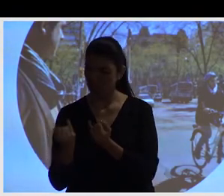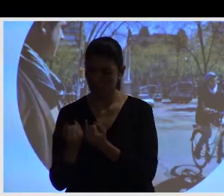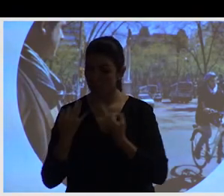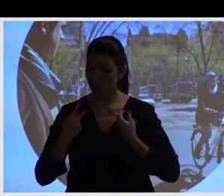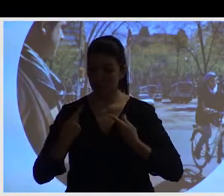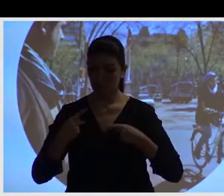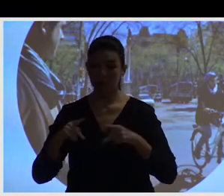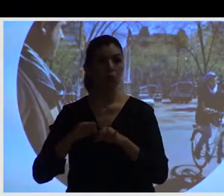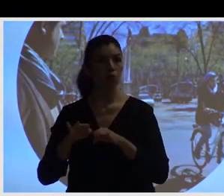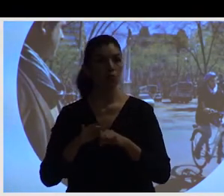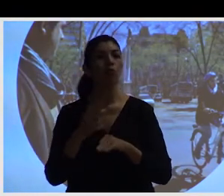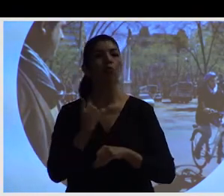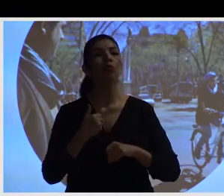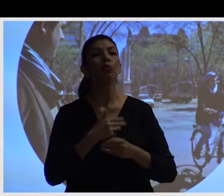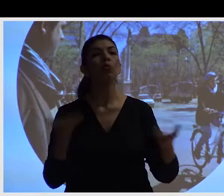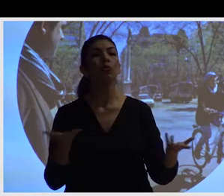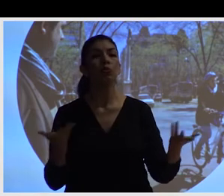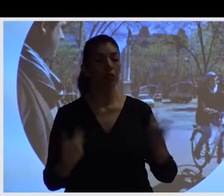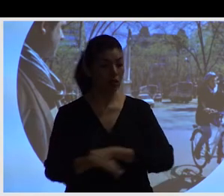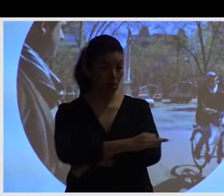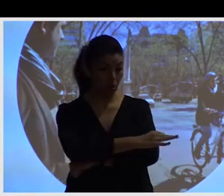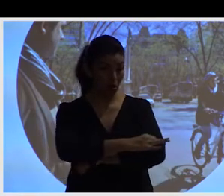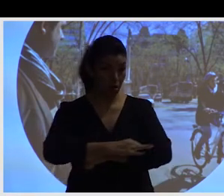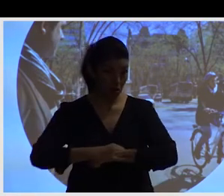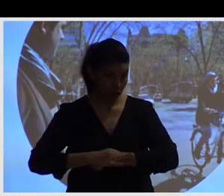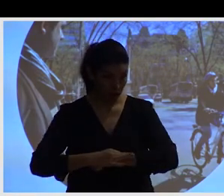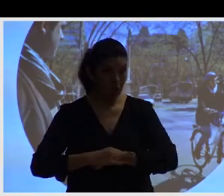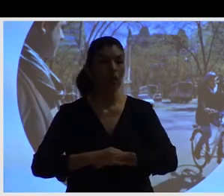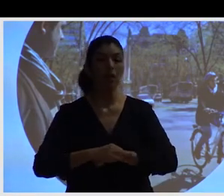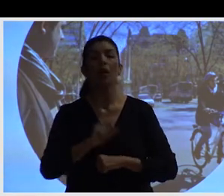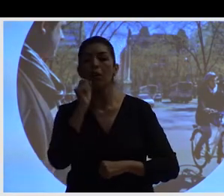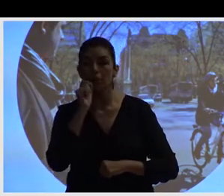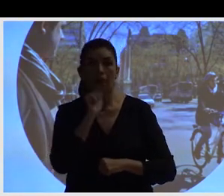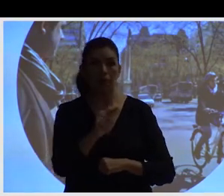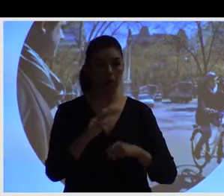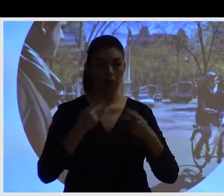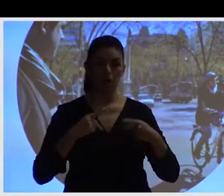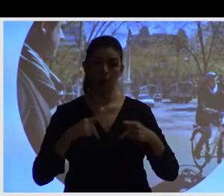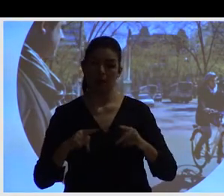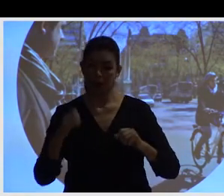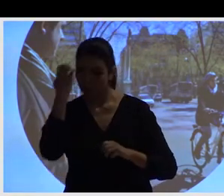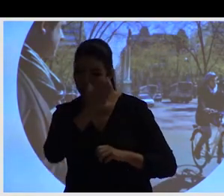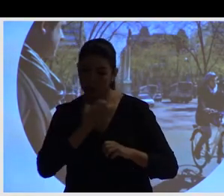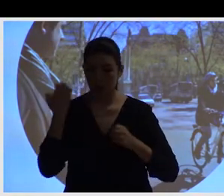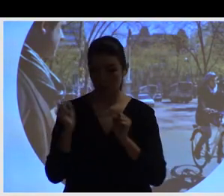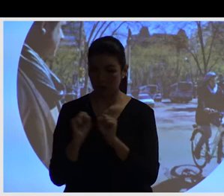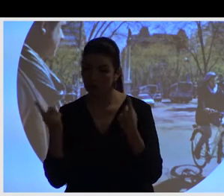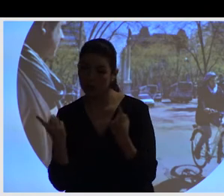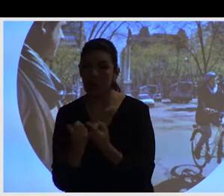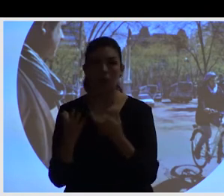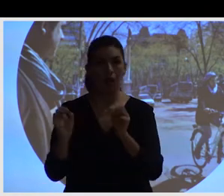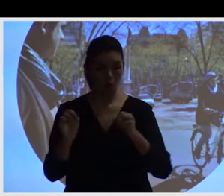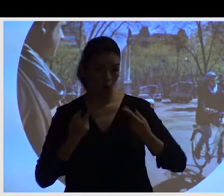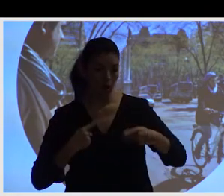sociólogos, economistas, antropólogos. Somos un grupo muy multidisciplinar y no solo